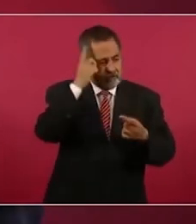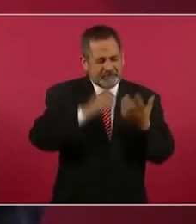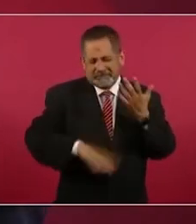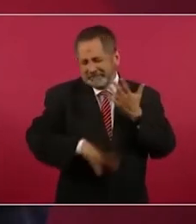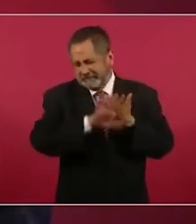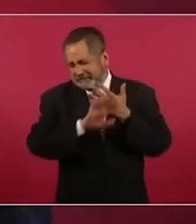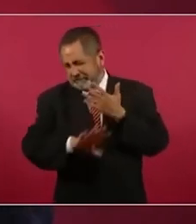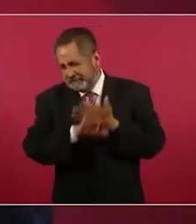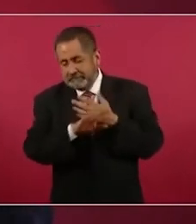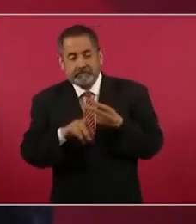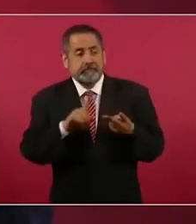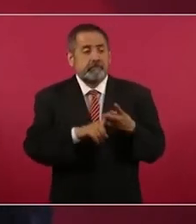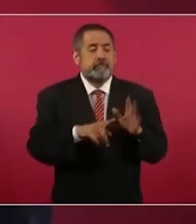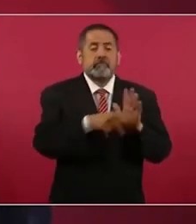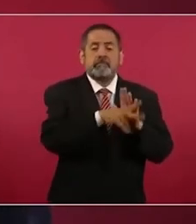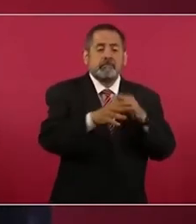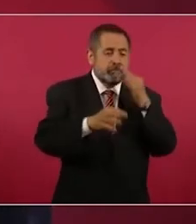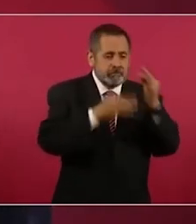todos los medios de información